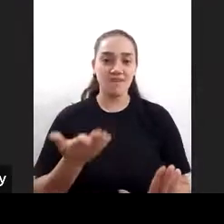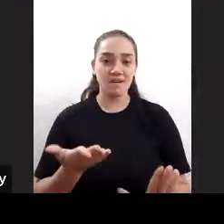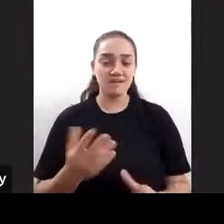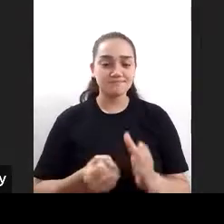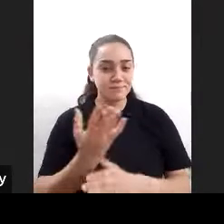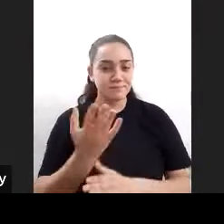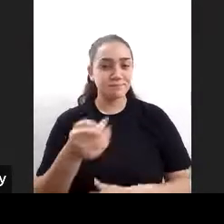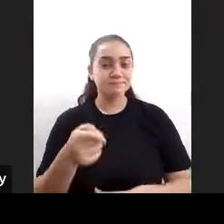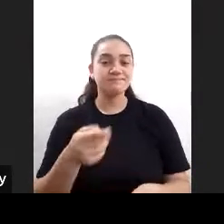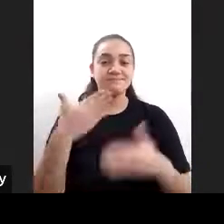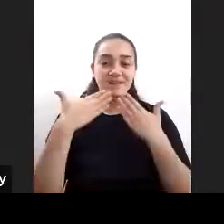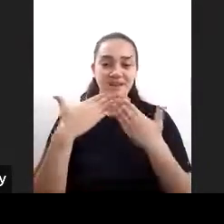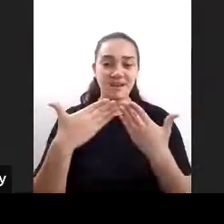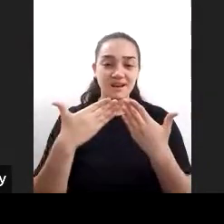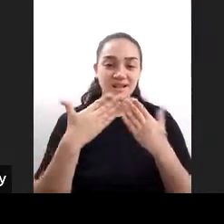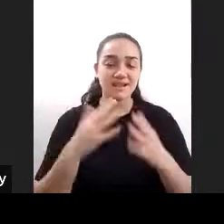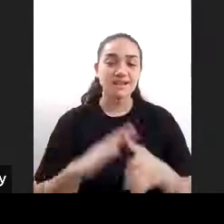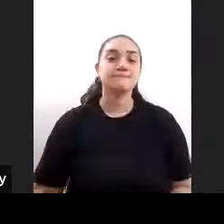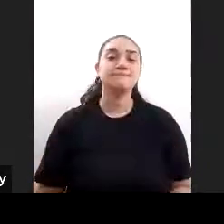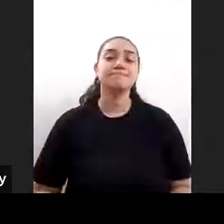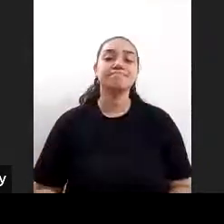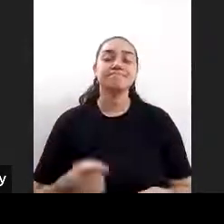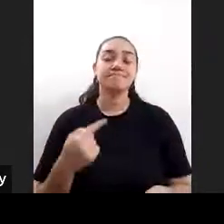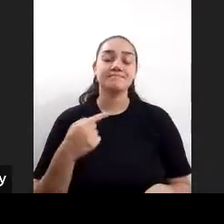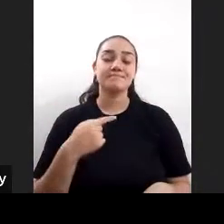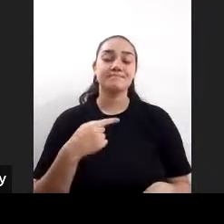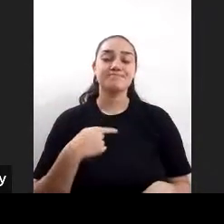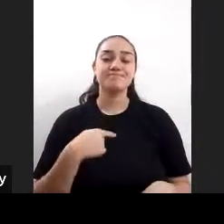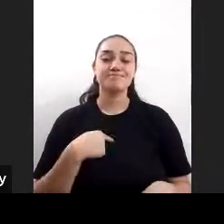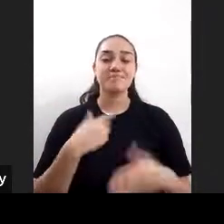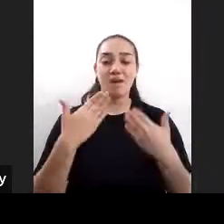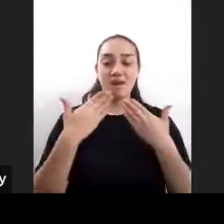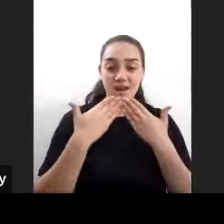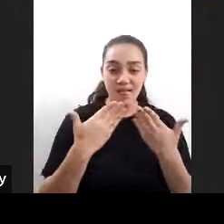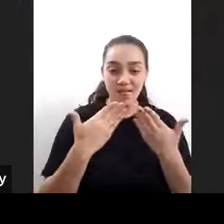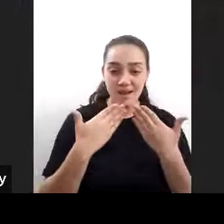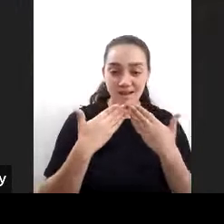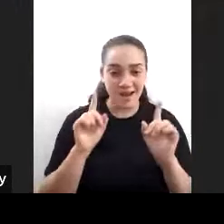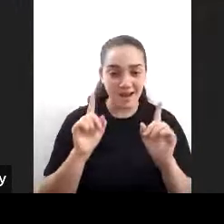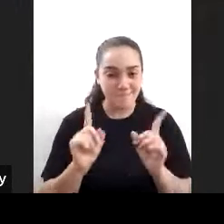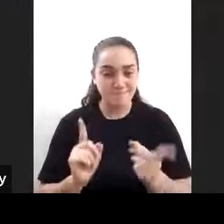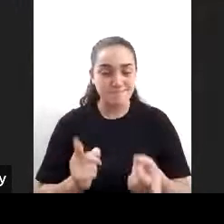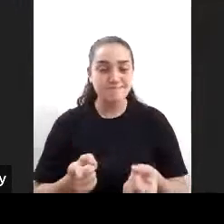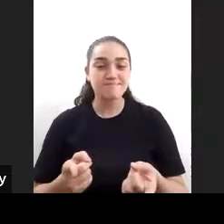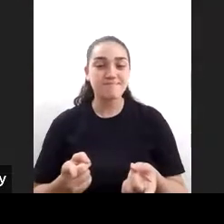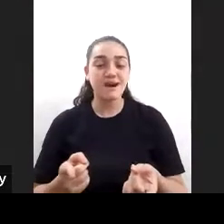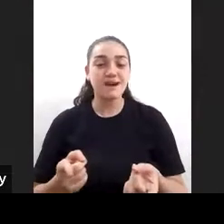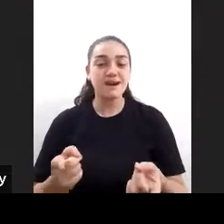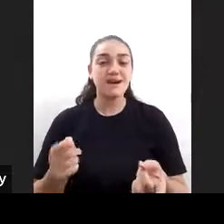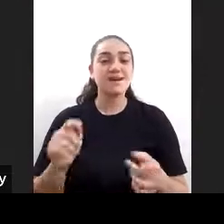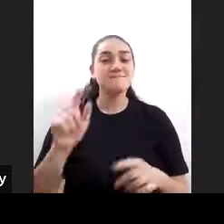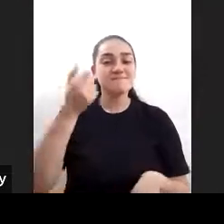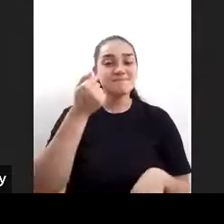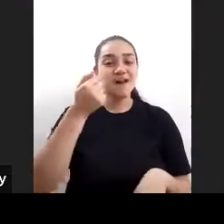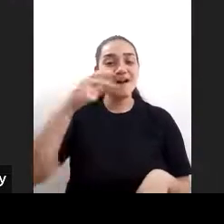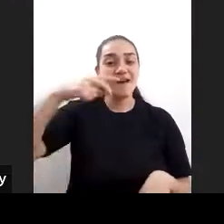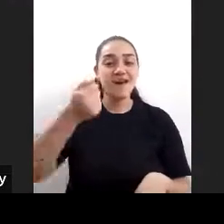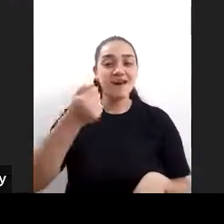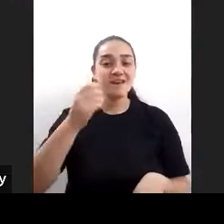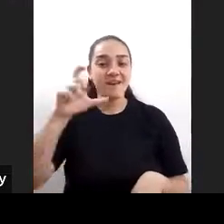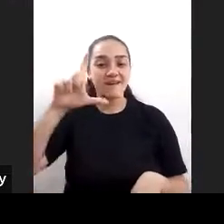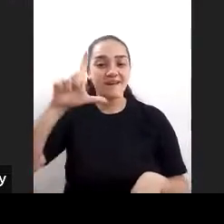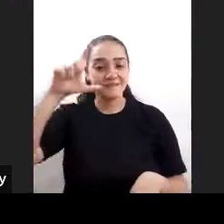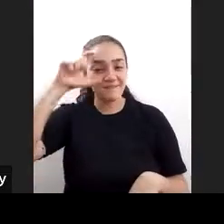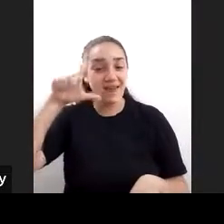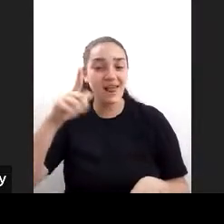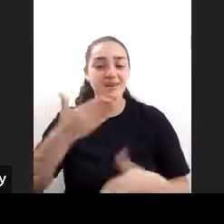por mi parte nada más agradecer y bueno un gusto compartir este espacio con Anabel y con todo el equipo que está llevando adelante la certificación